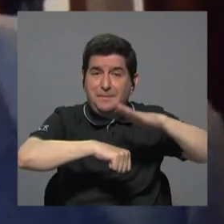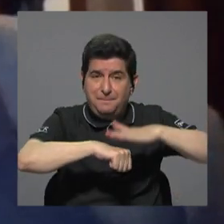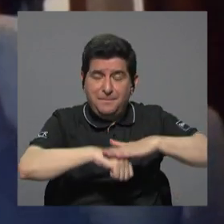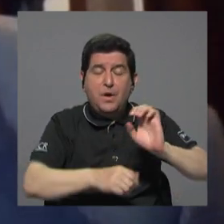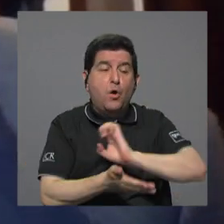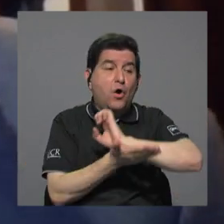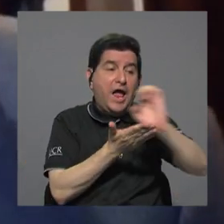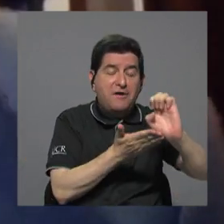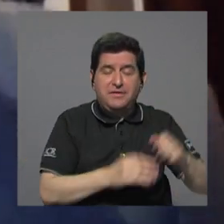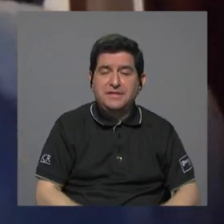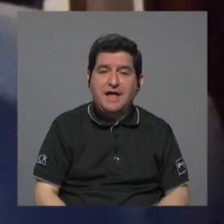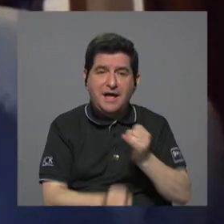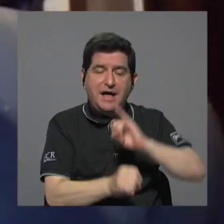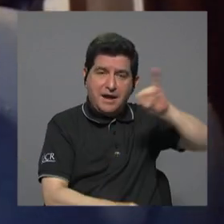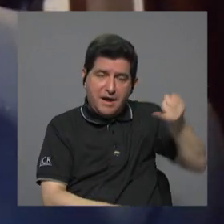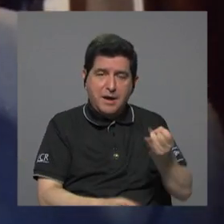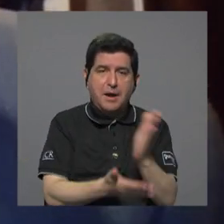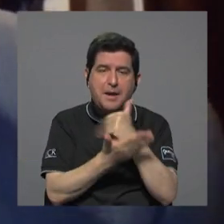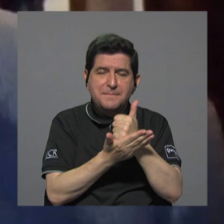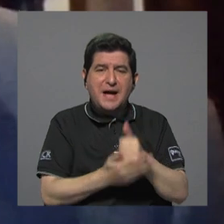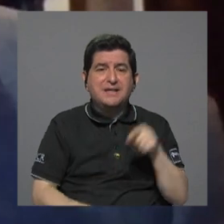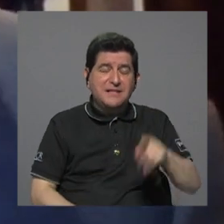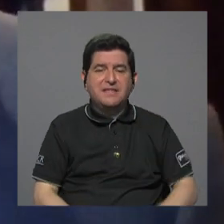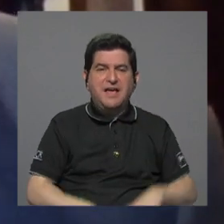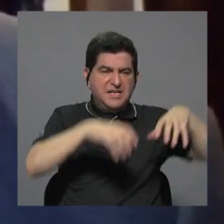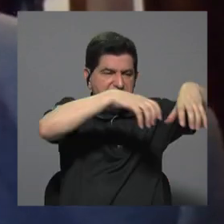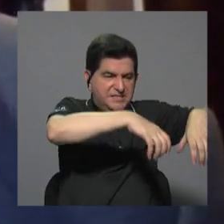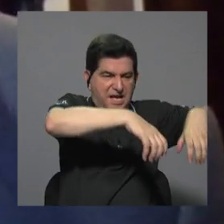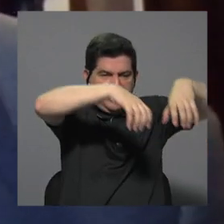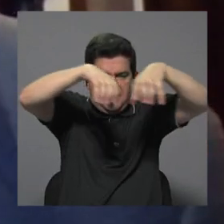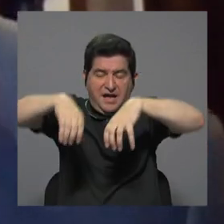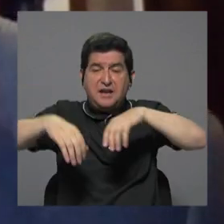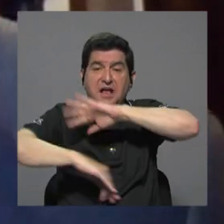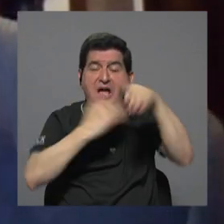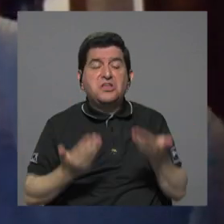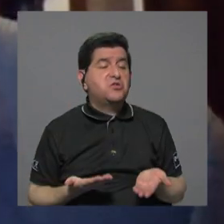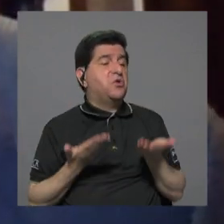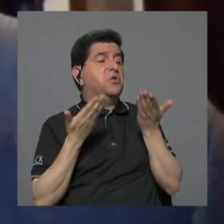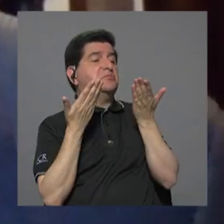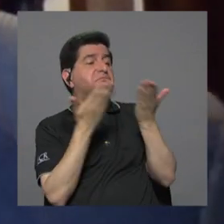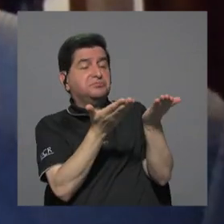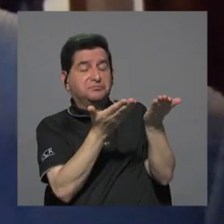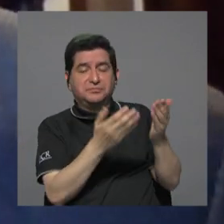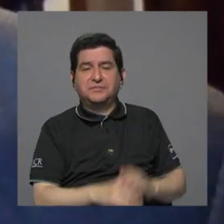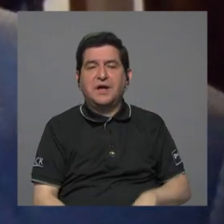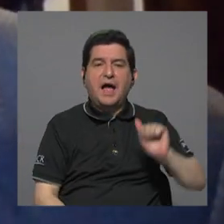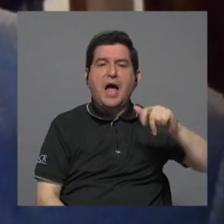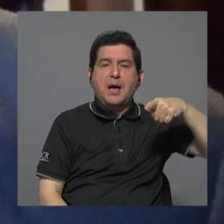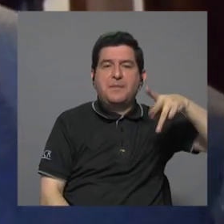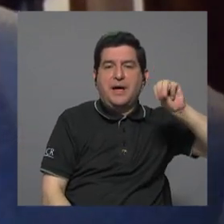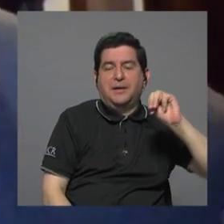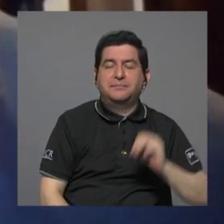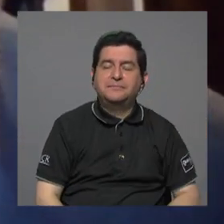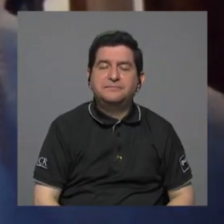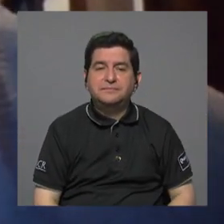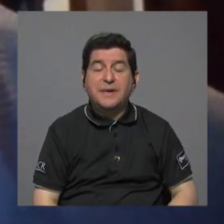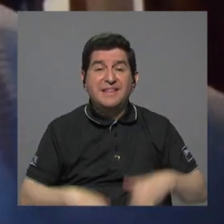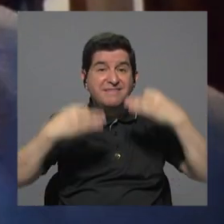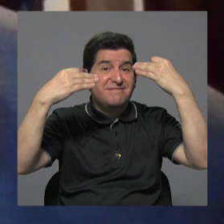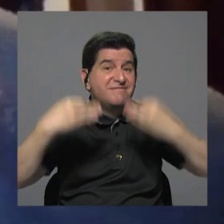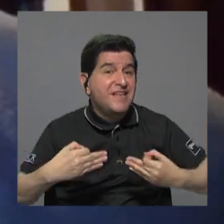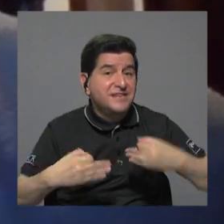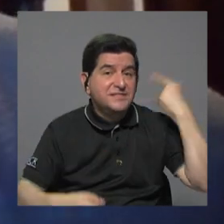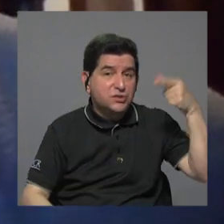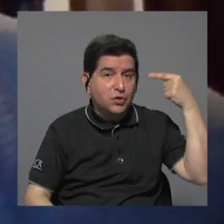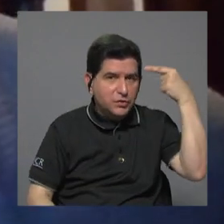evitado que Javdeba tenga parte de la carga y toda la carga se la ha absorbido la APM Terminal por decisión